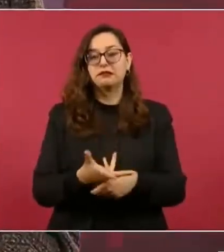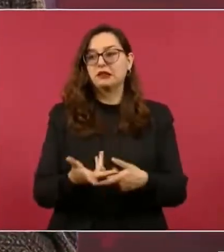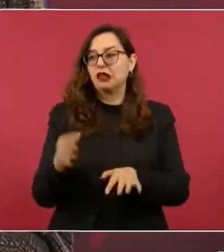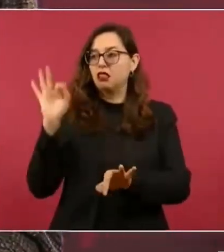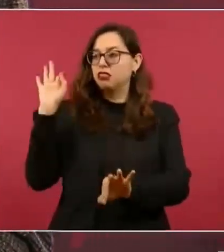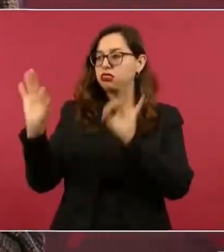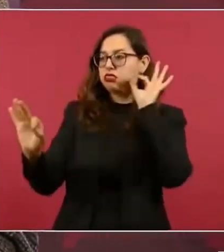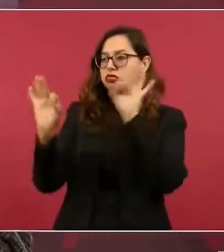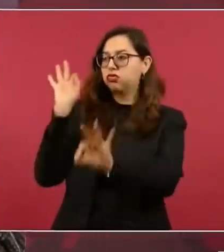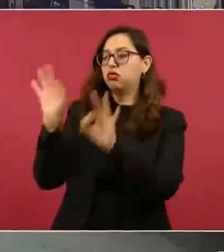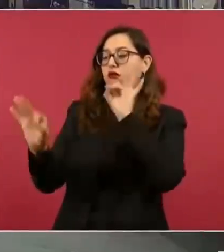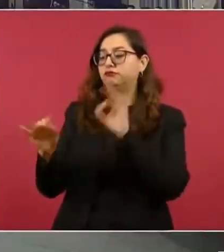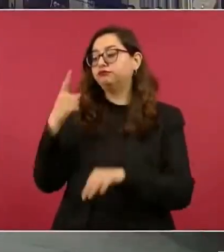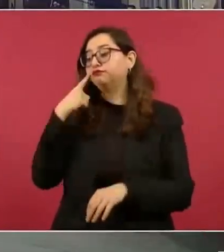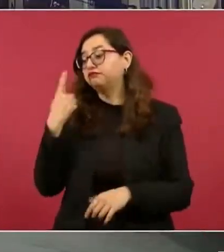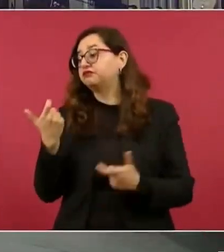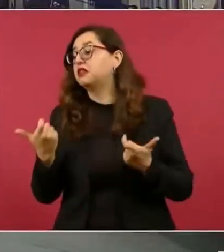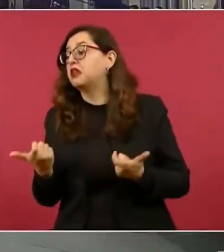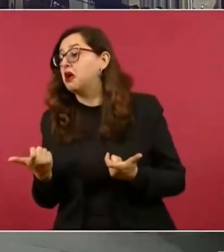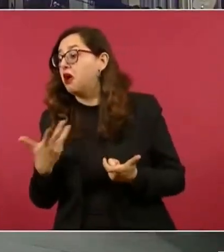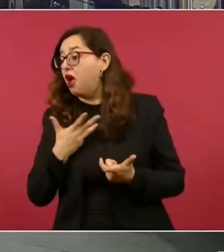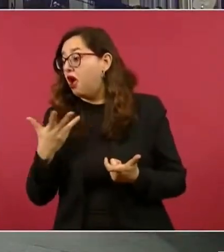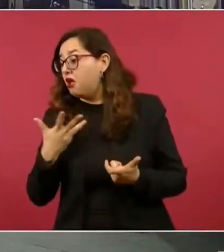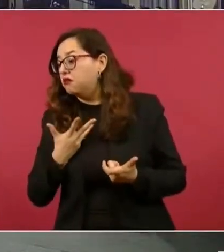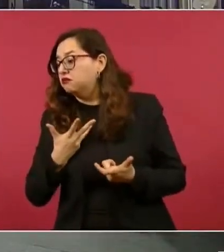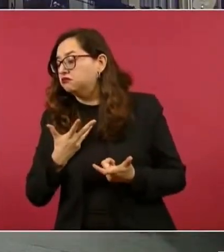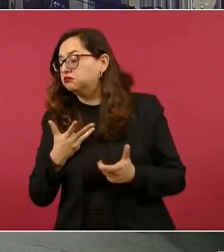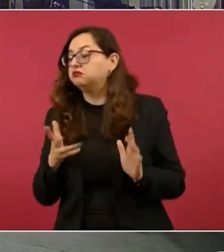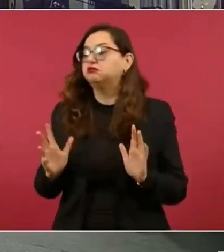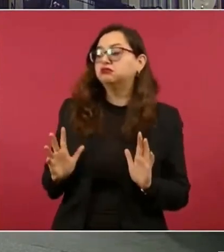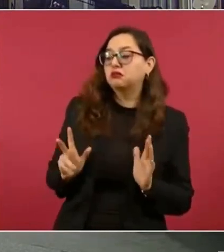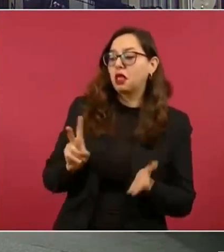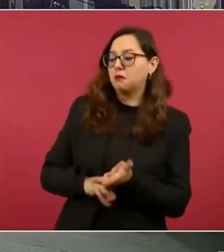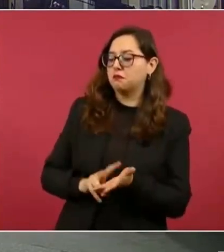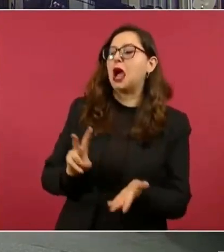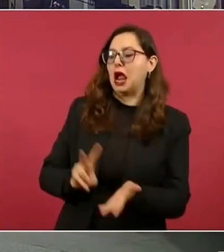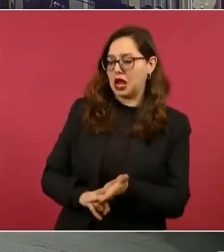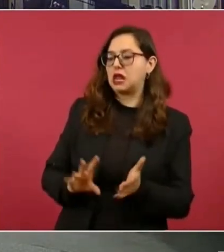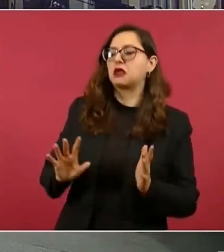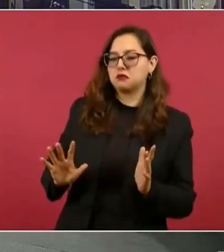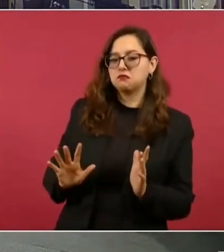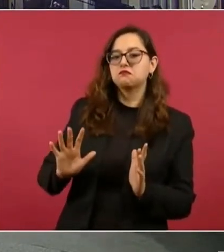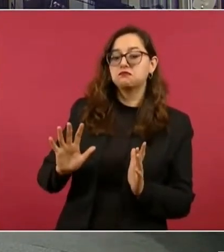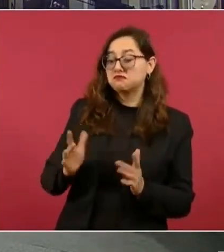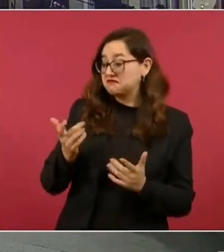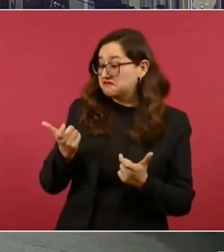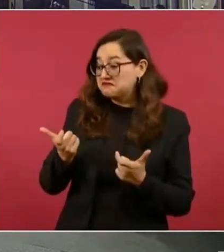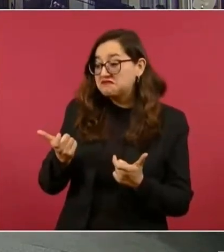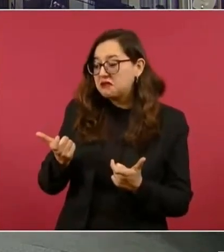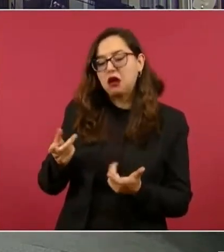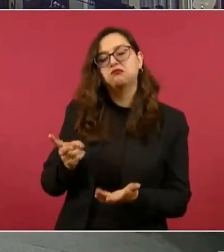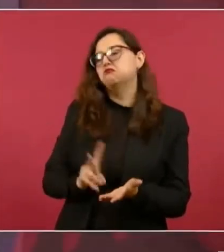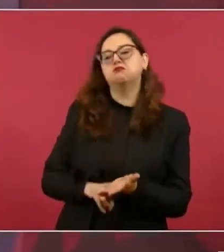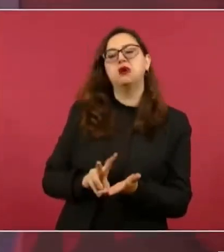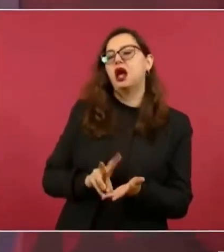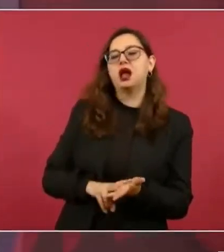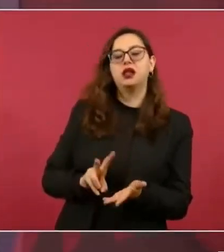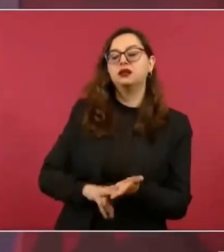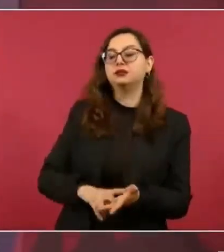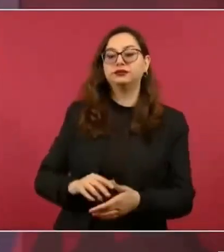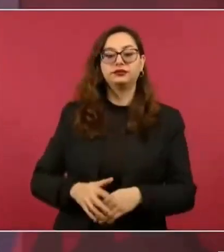tienes, cuánto vales. No se me va a olvidar que había hasta un